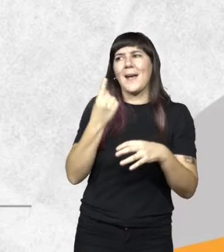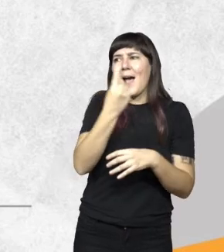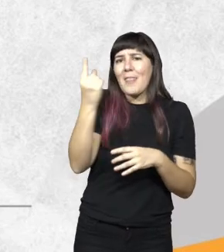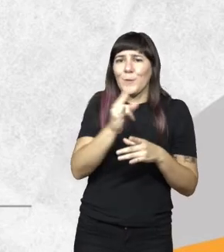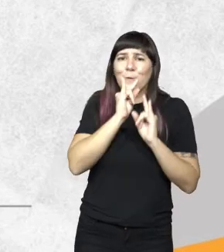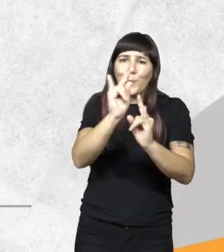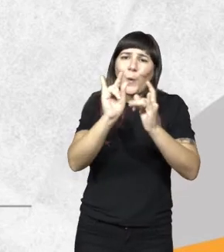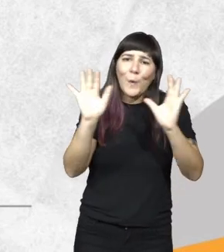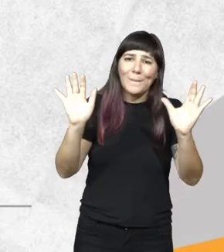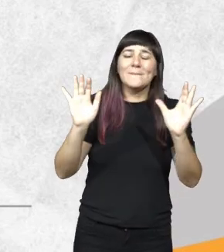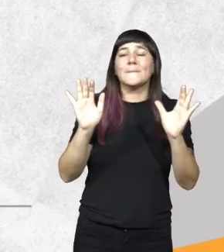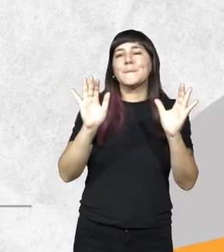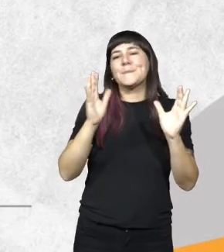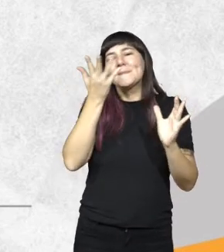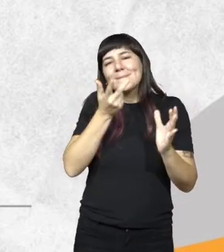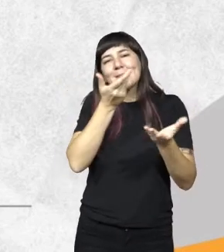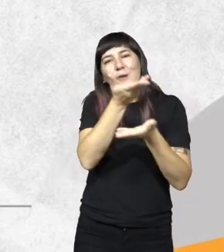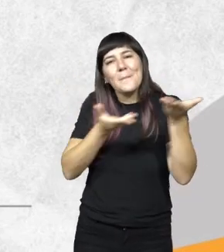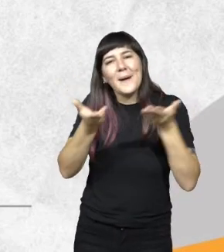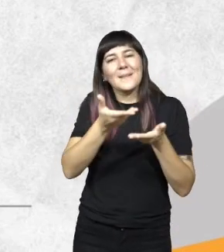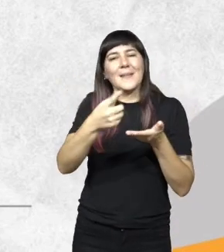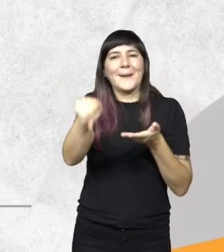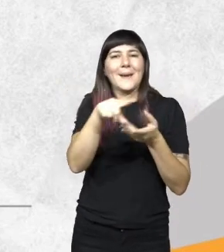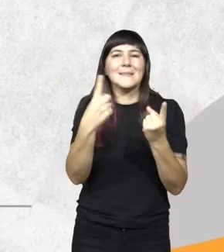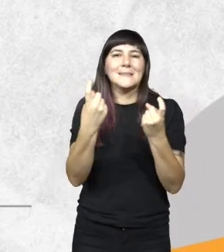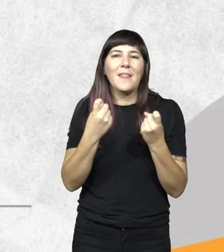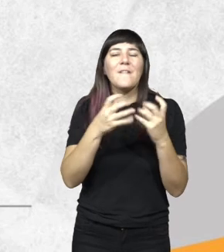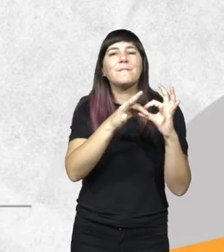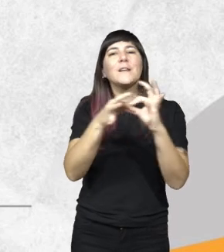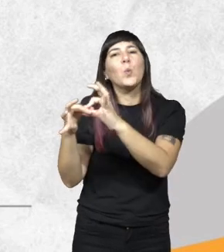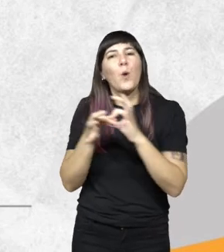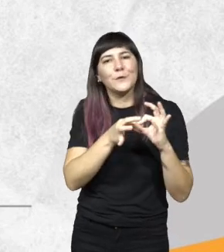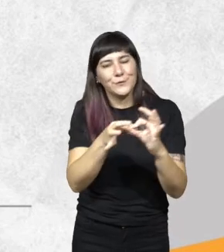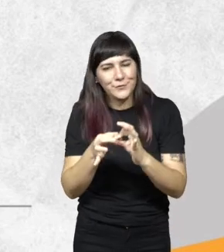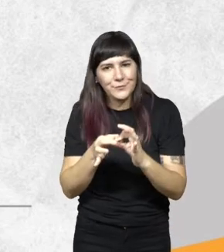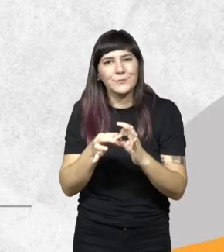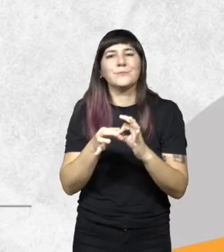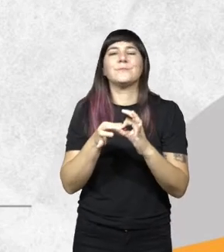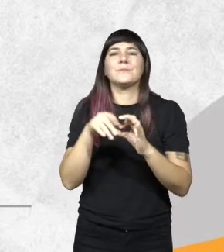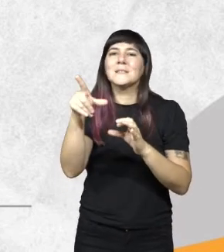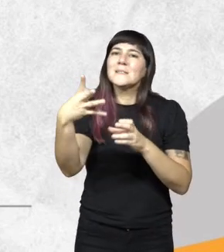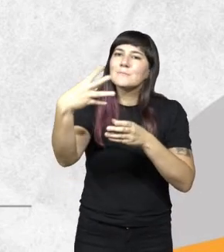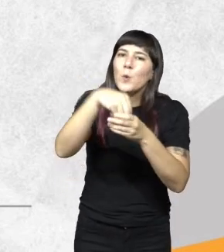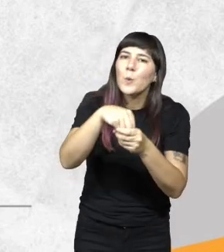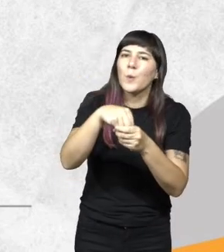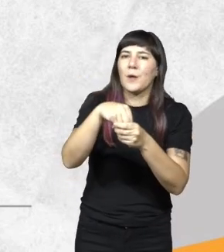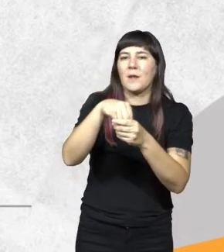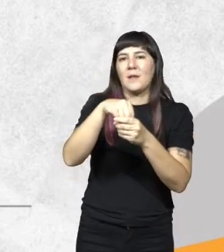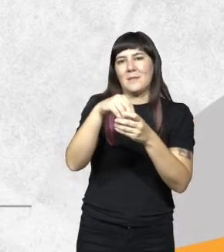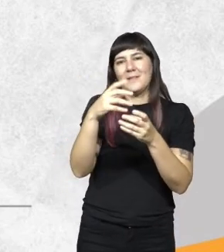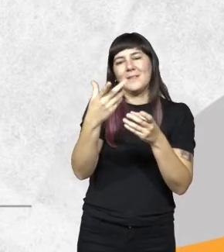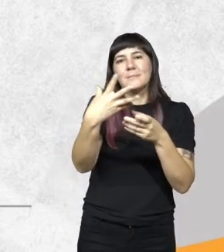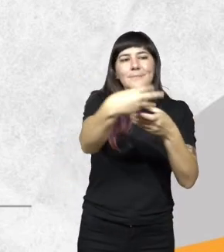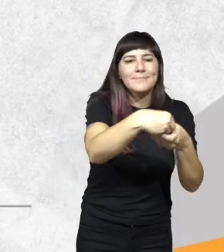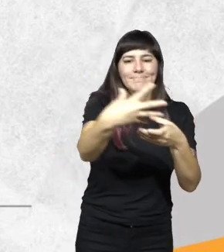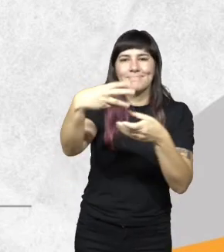hace lo suyo, pero quería compartir simplemente la necesidad de esto, de los vínculos. El involucramiento del generador como